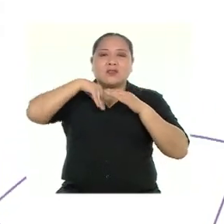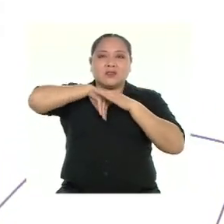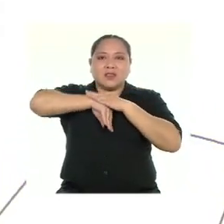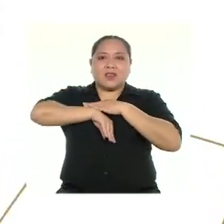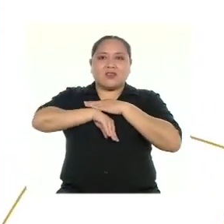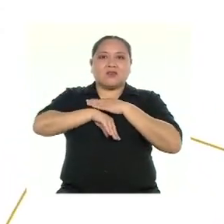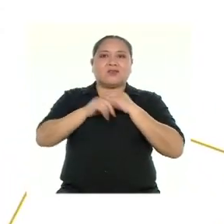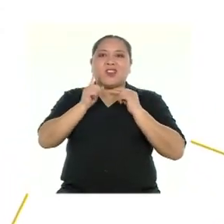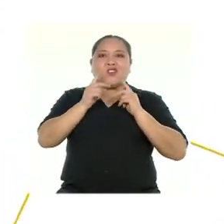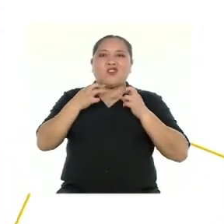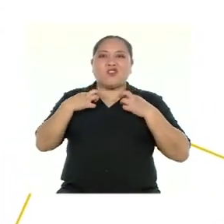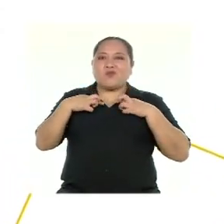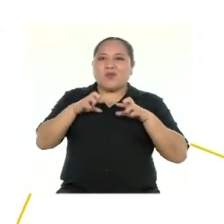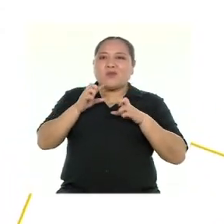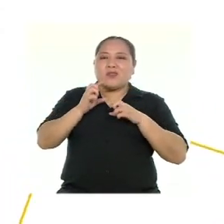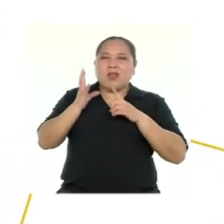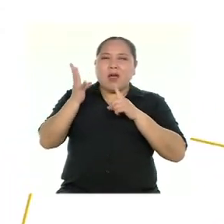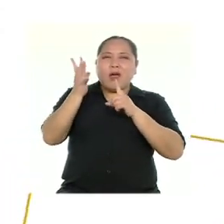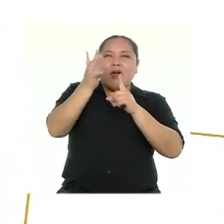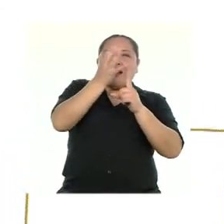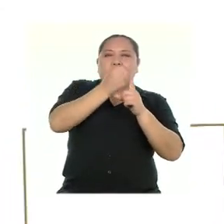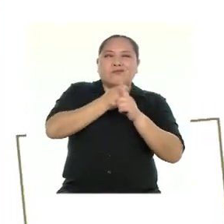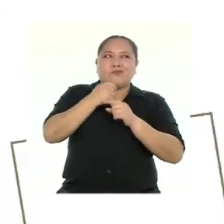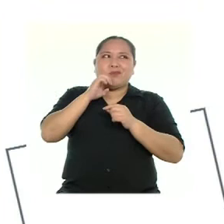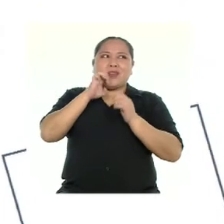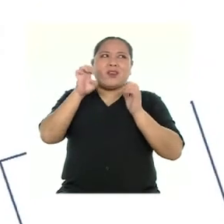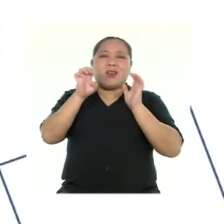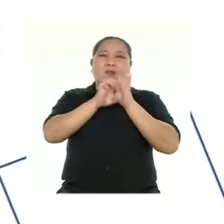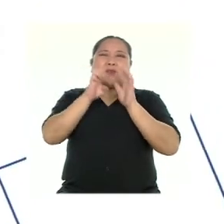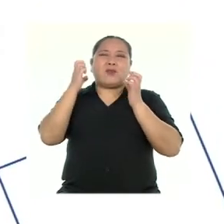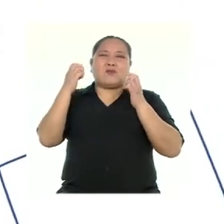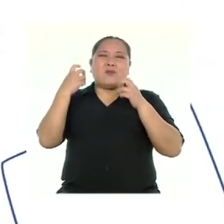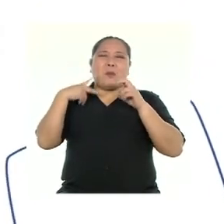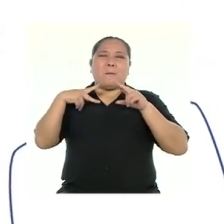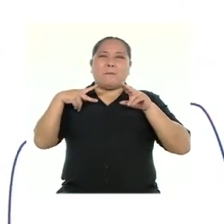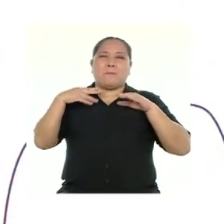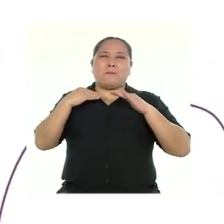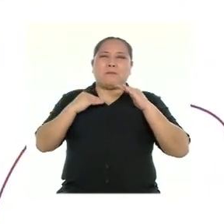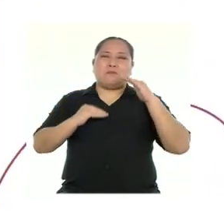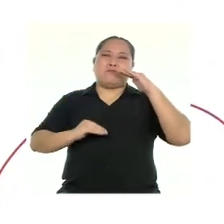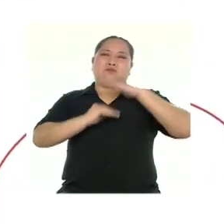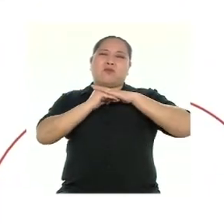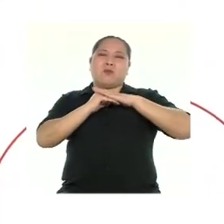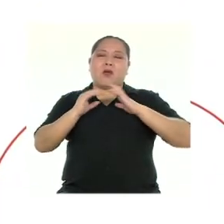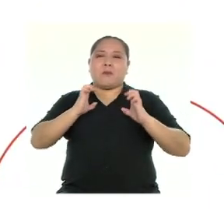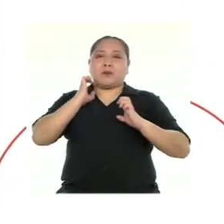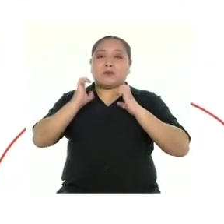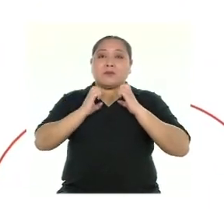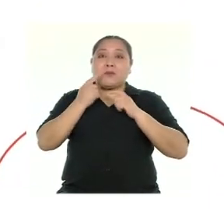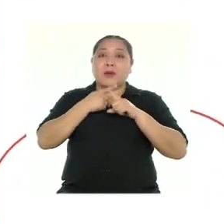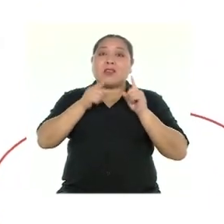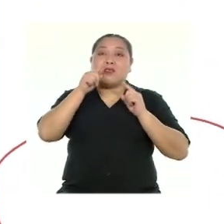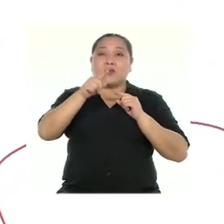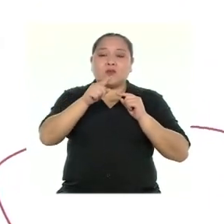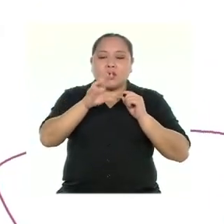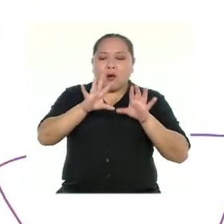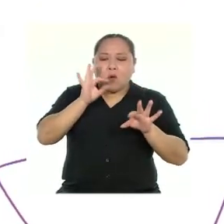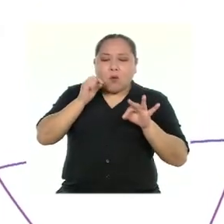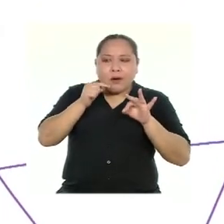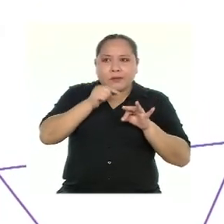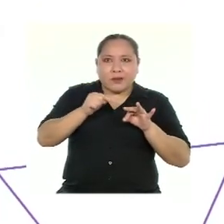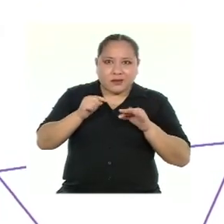impiden alcanzar nuestros objetivos, como el bloqueo emocional, por ejemplo. Lo bueno es que si las reconocemos con tiempo, podemos crear